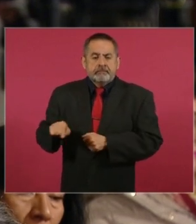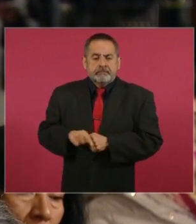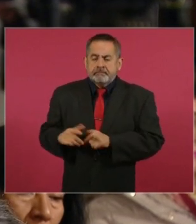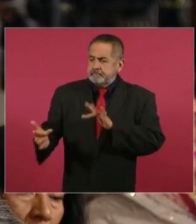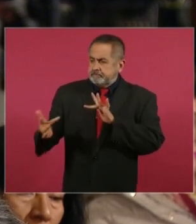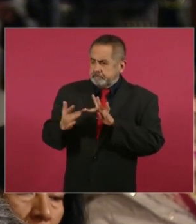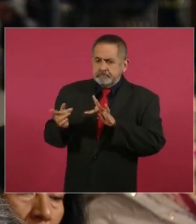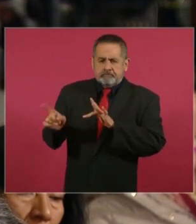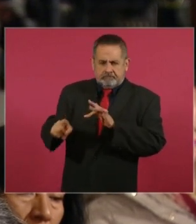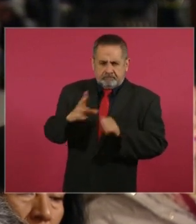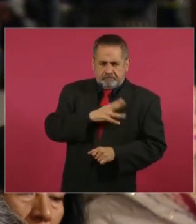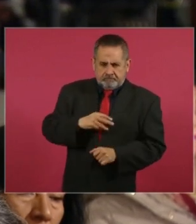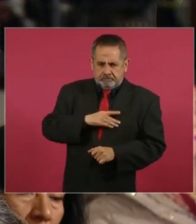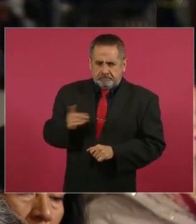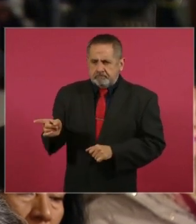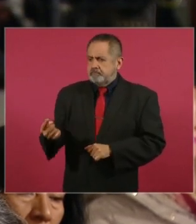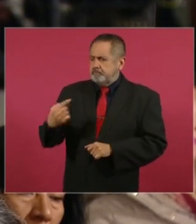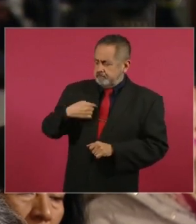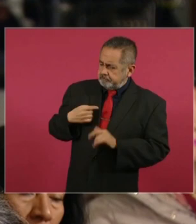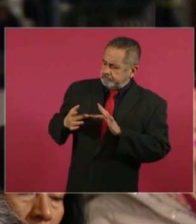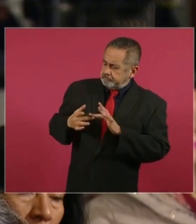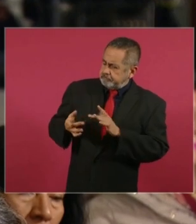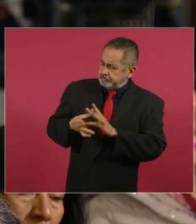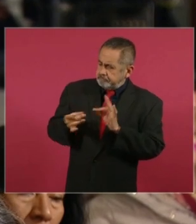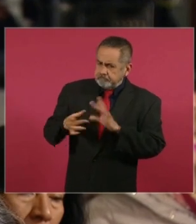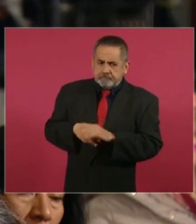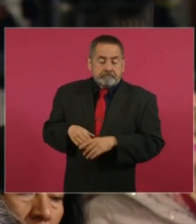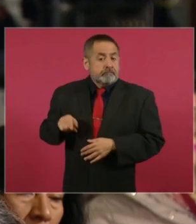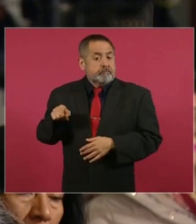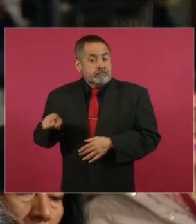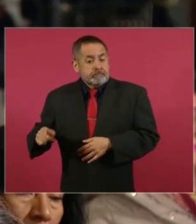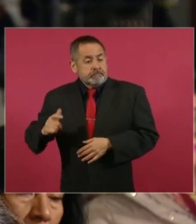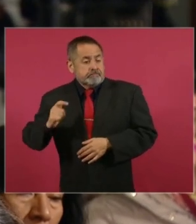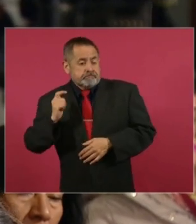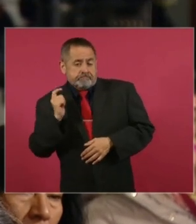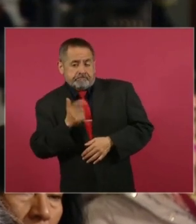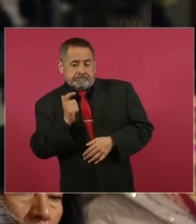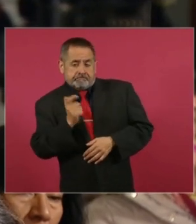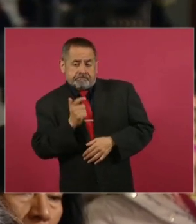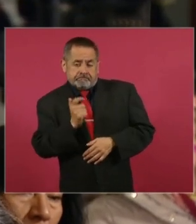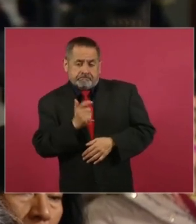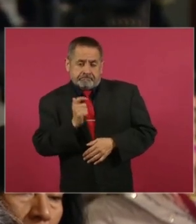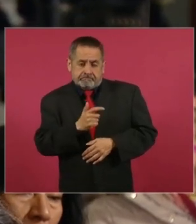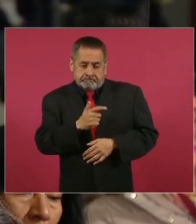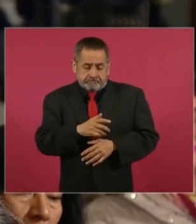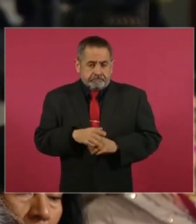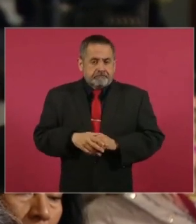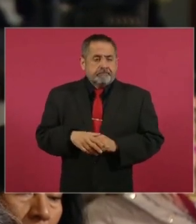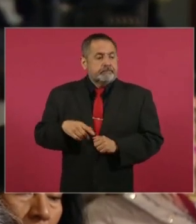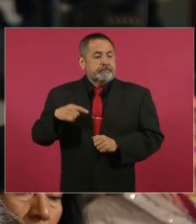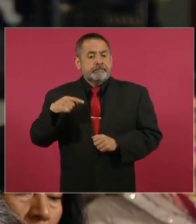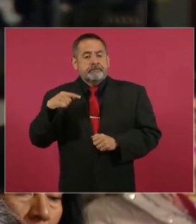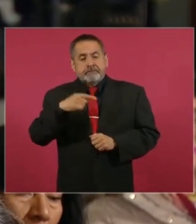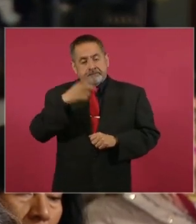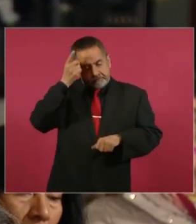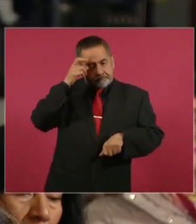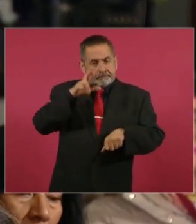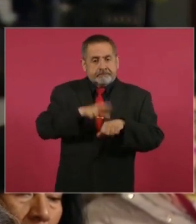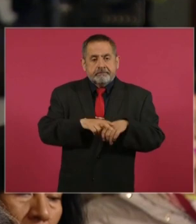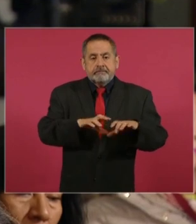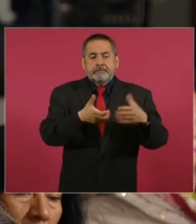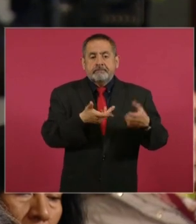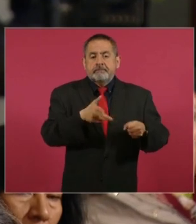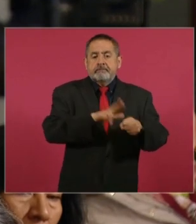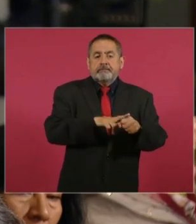contacta el hijo y el señor estuvo pagando sus cuotas y por la directora de la Clínica 8 del